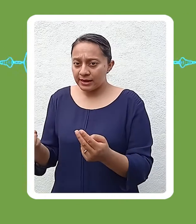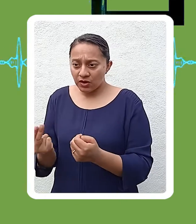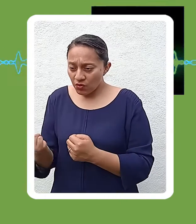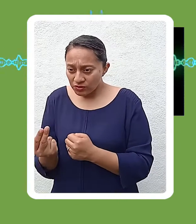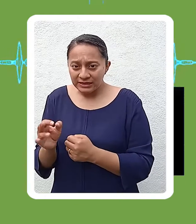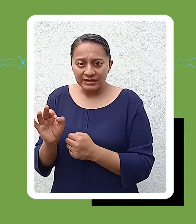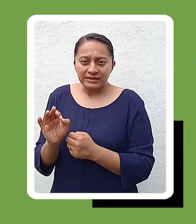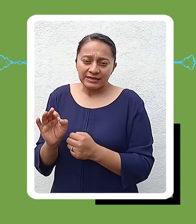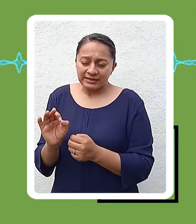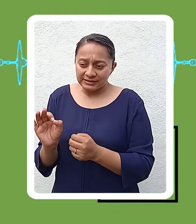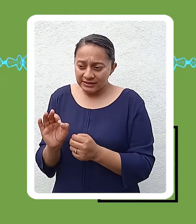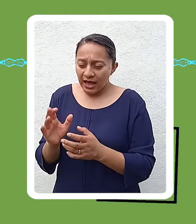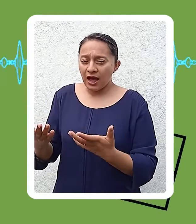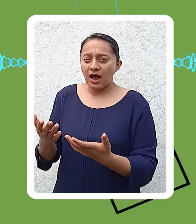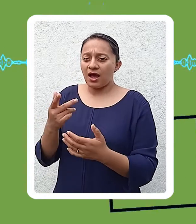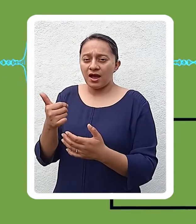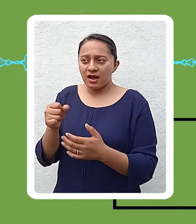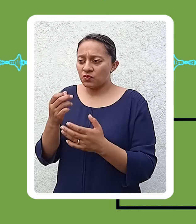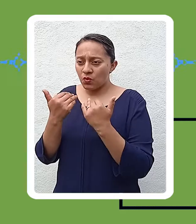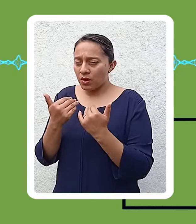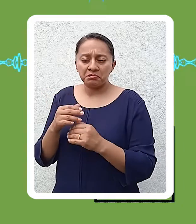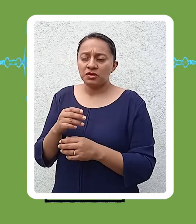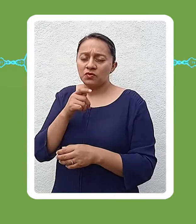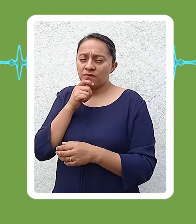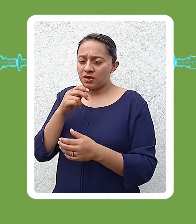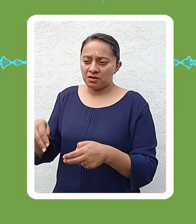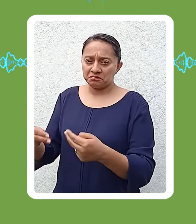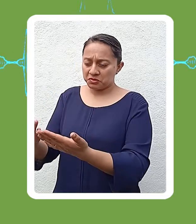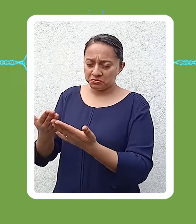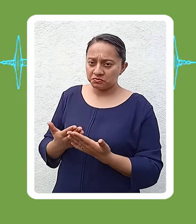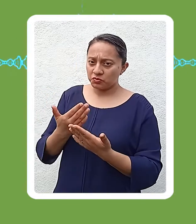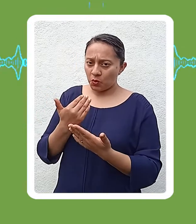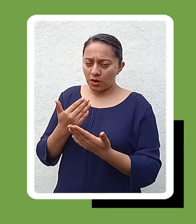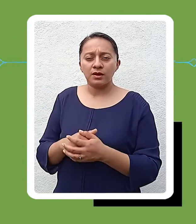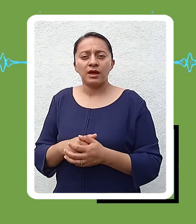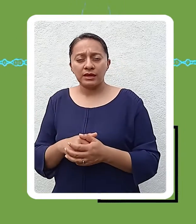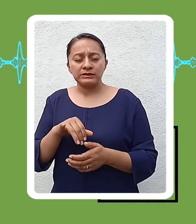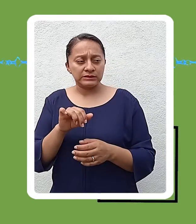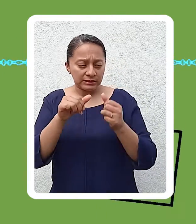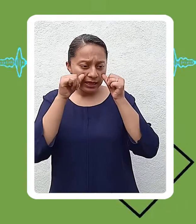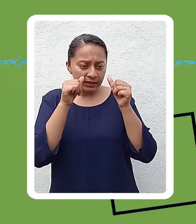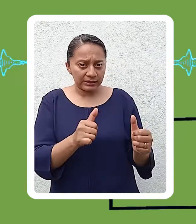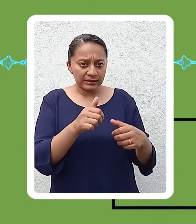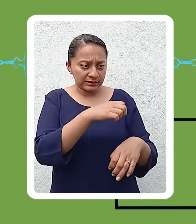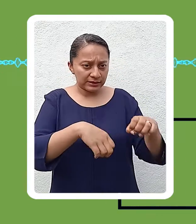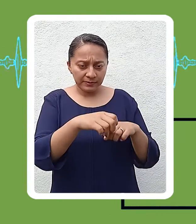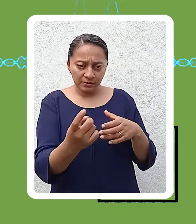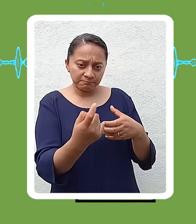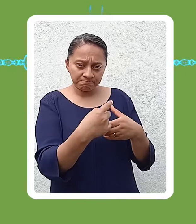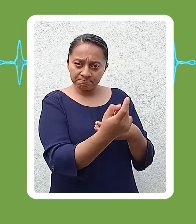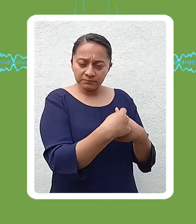la representación de estas empresas afiliadas a la Cámara, pero al mismo tiempo también estando dando atención a